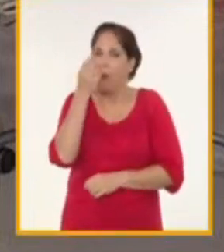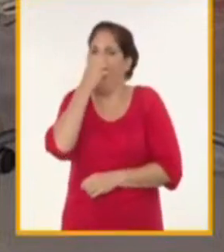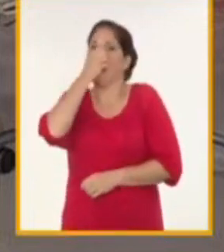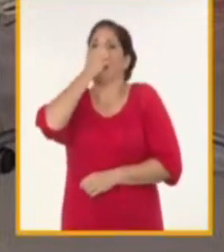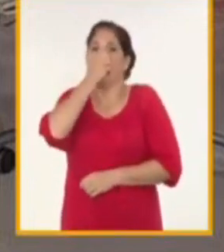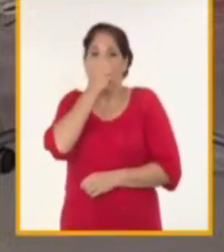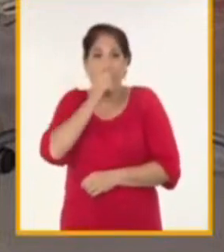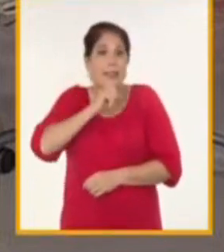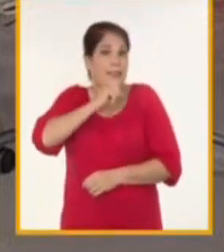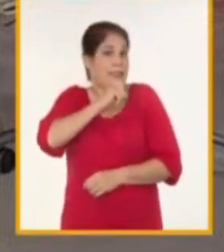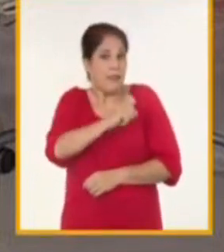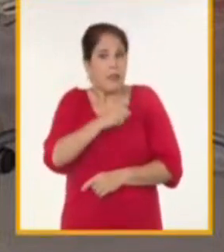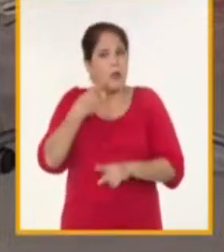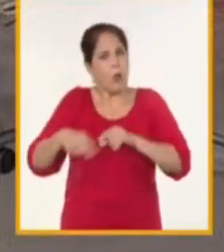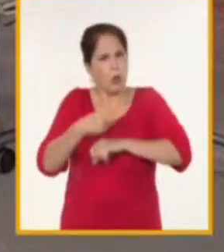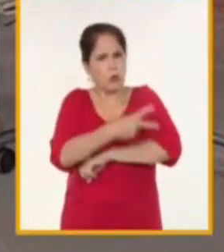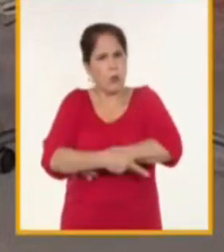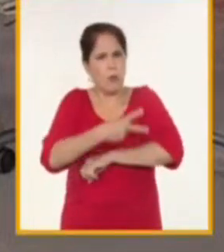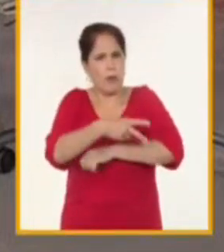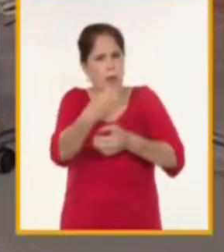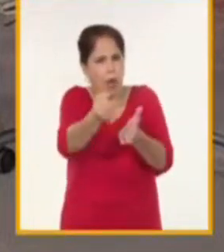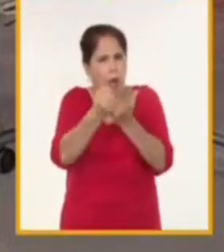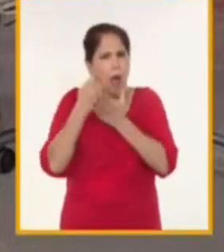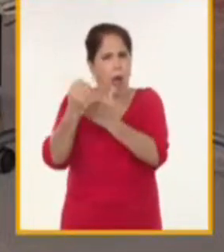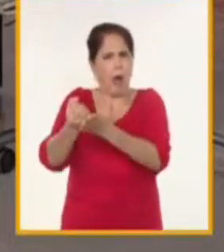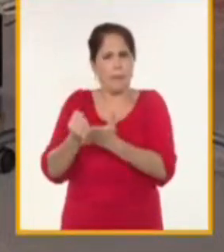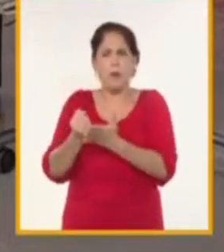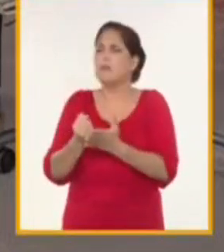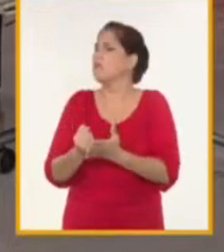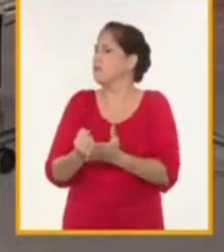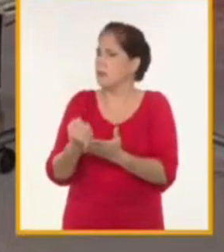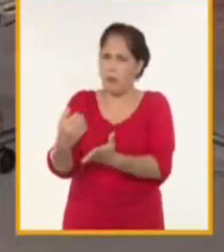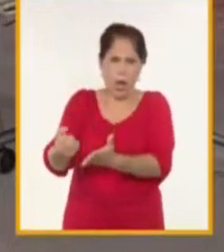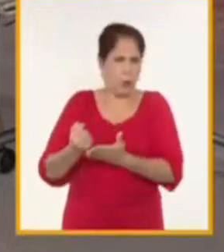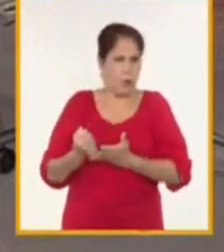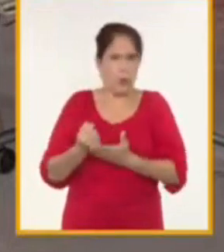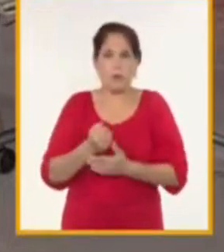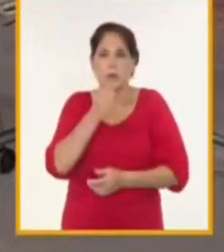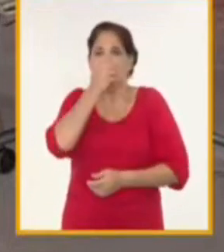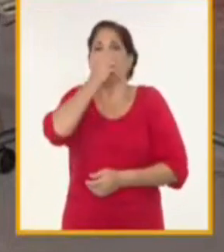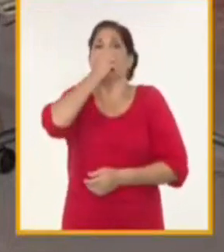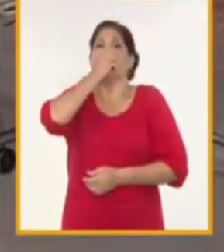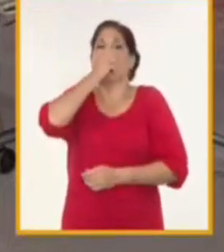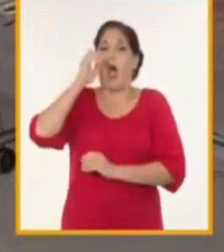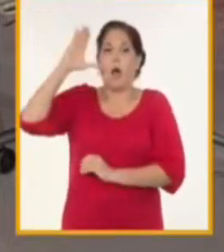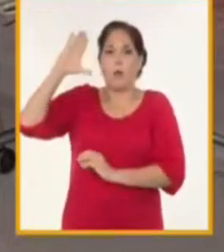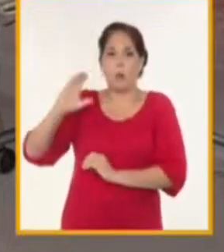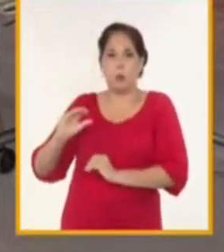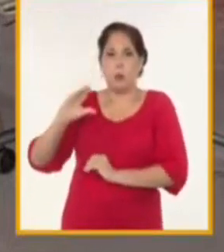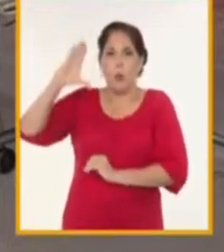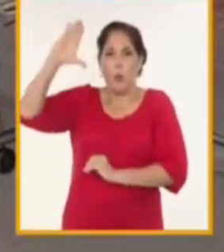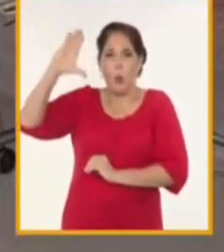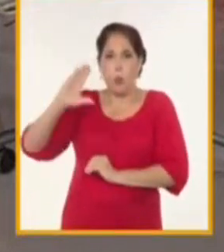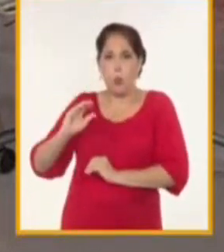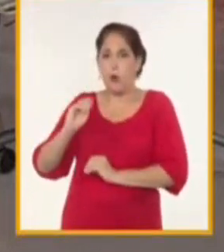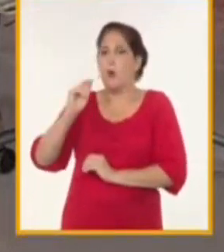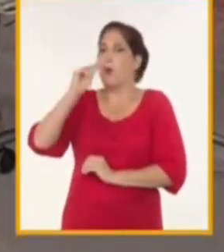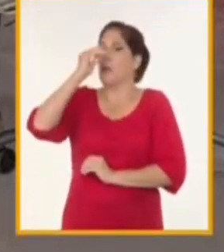oxígeno pero países amigos brindaron y pusieron su mano y con nuestro equipo de trabajo hicimos